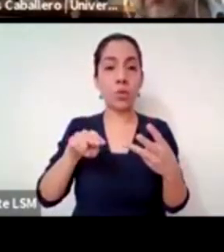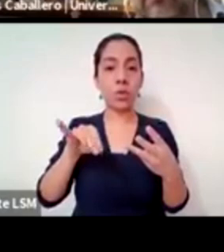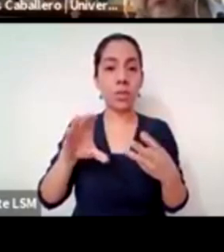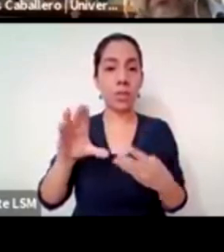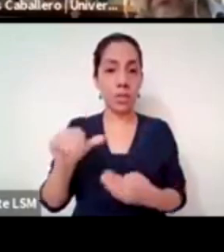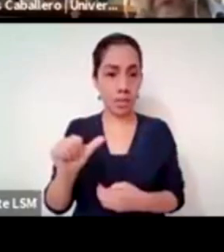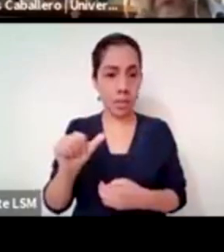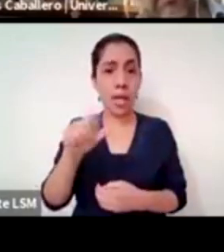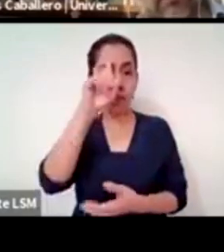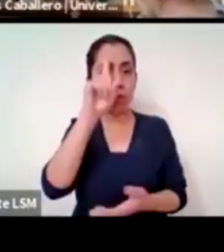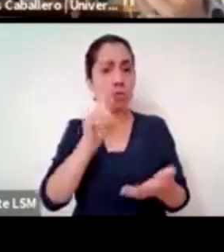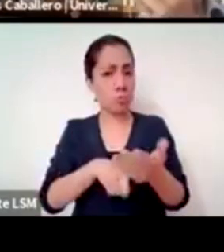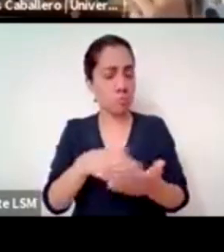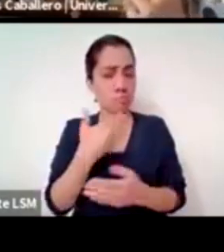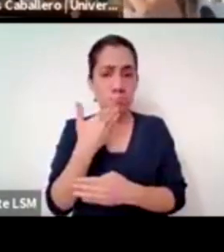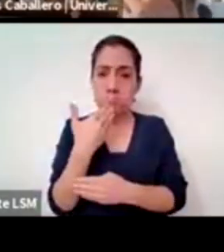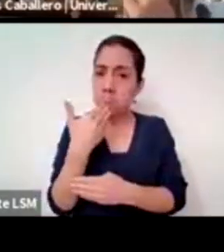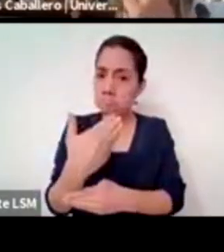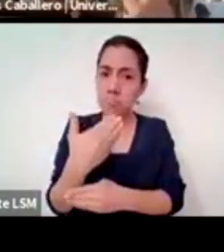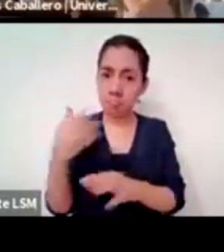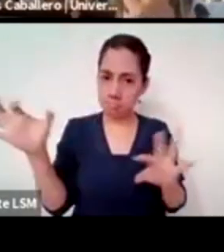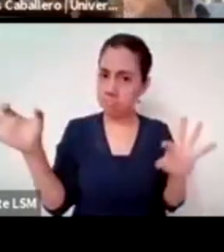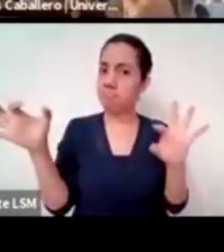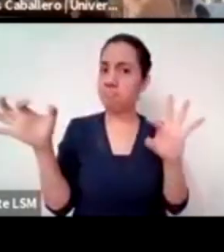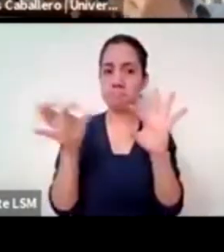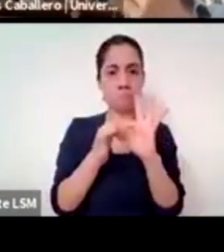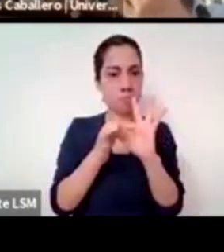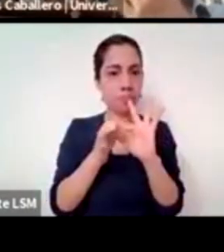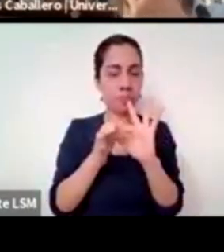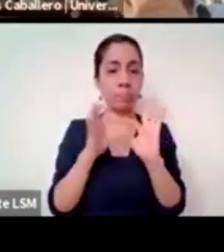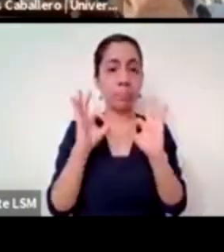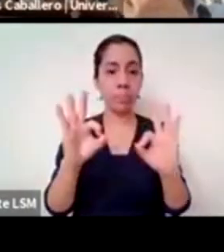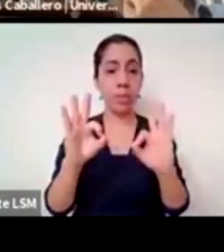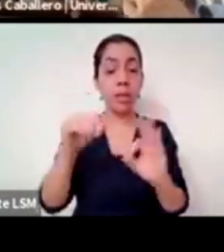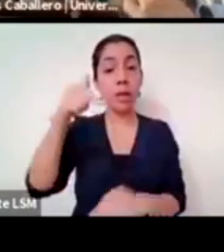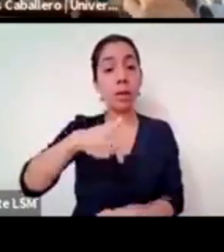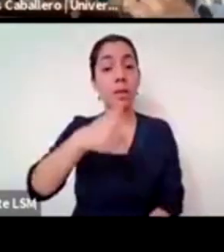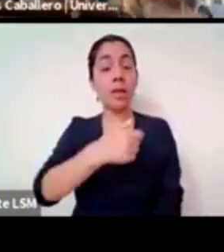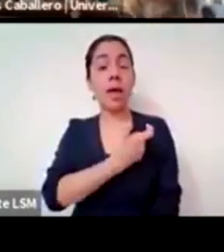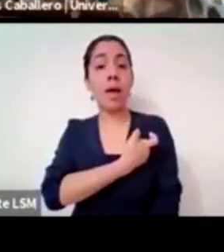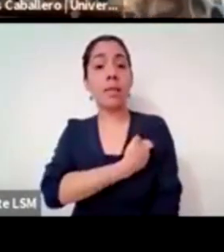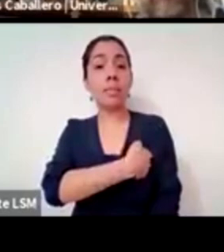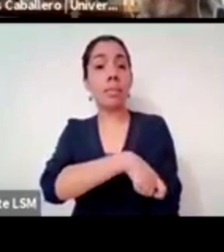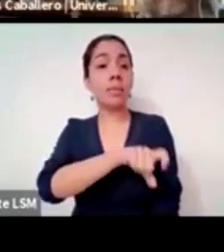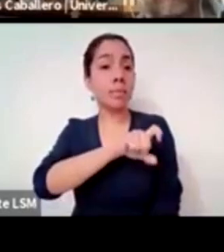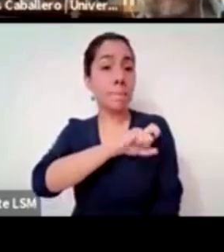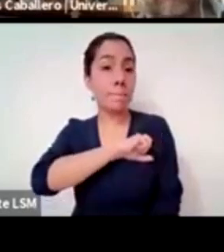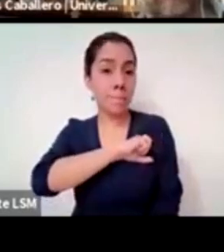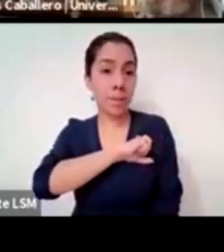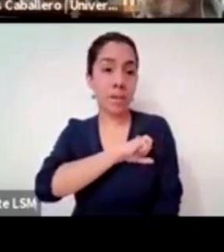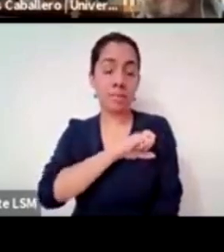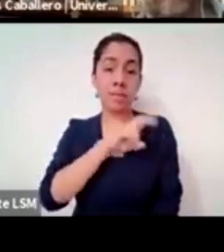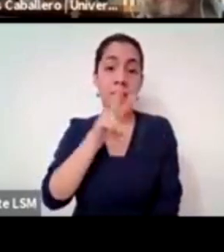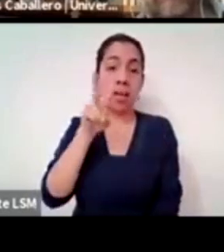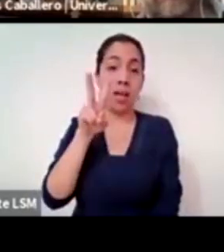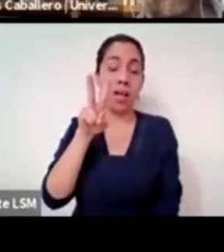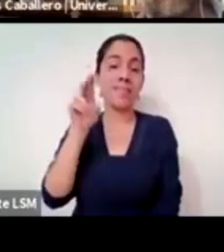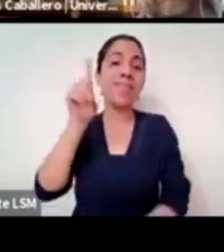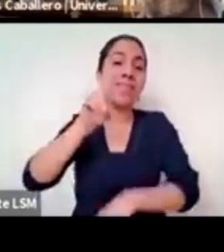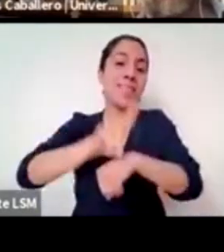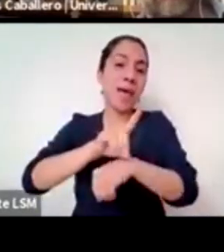sintonía hoy además aquí en España y para todo el mundo creo es un día especial